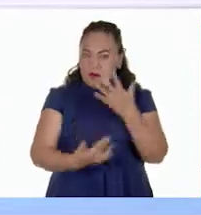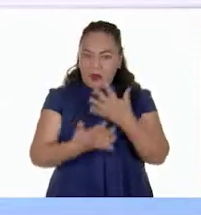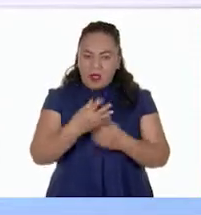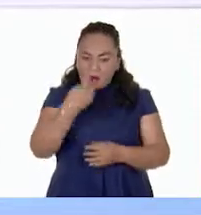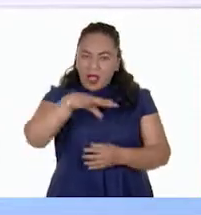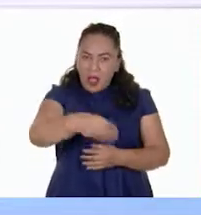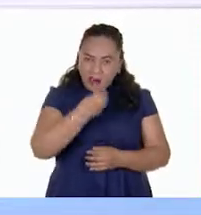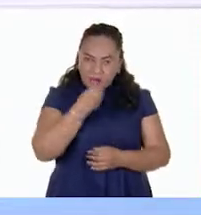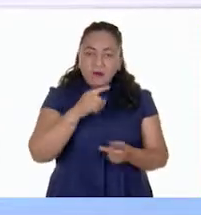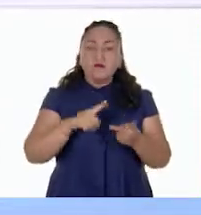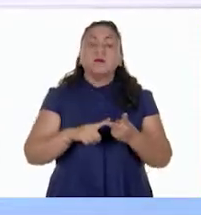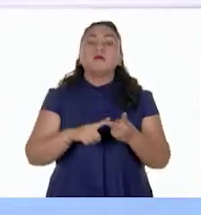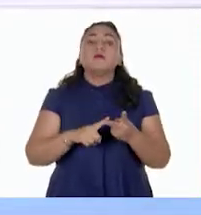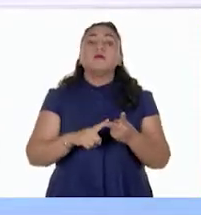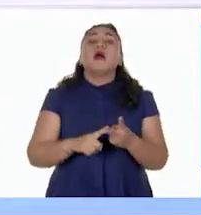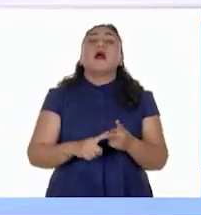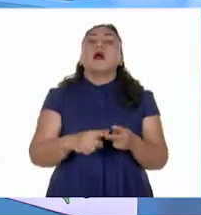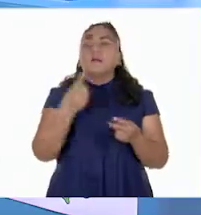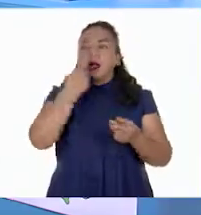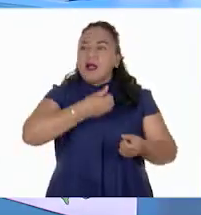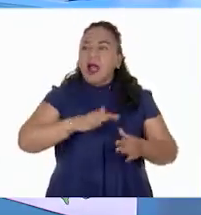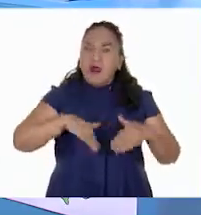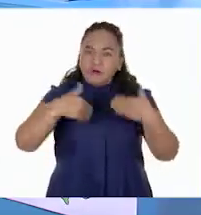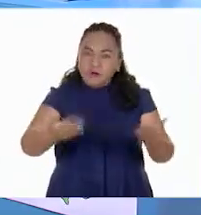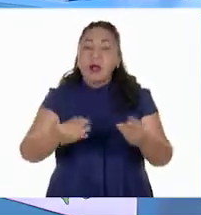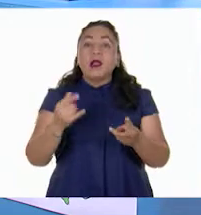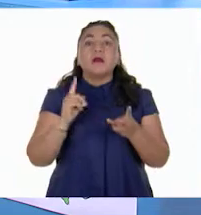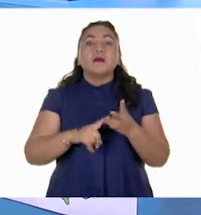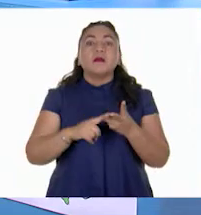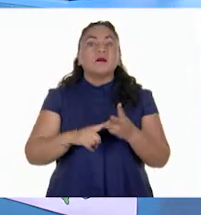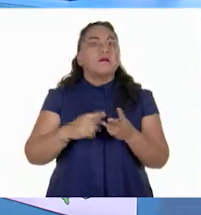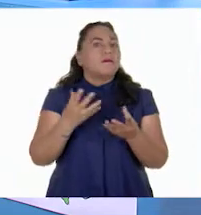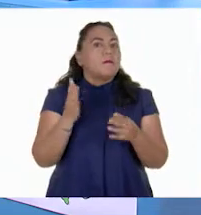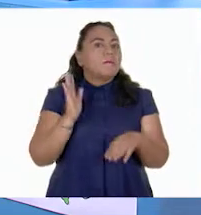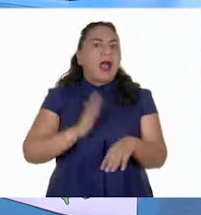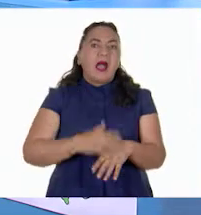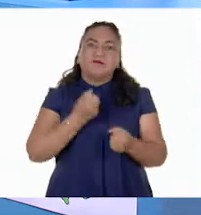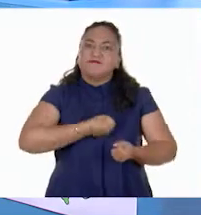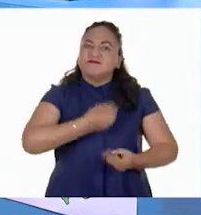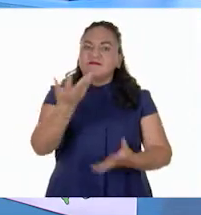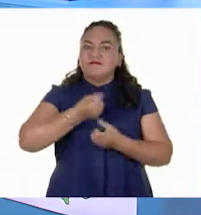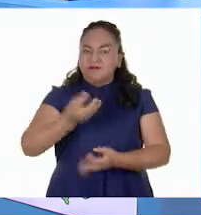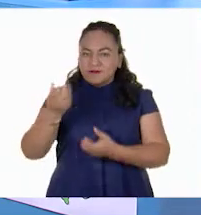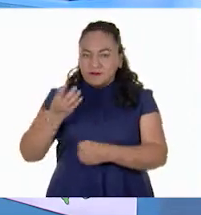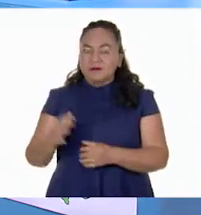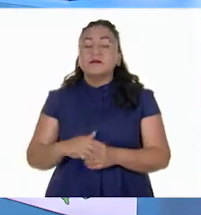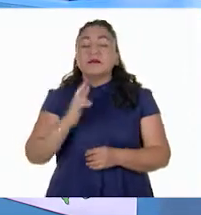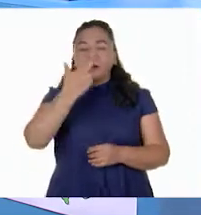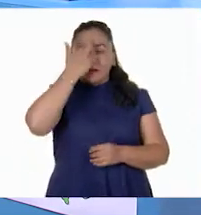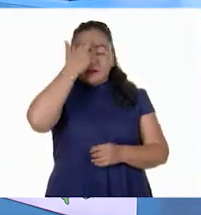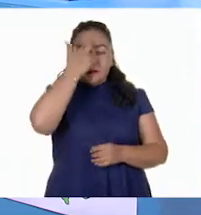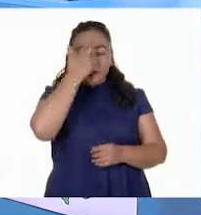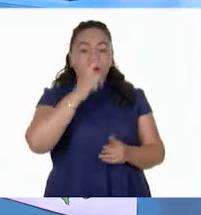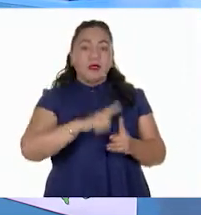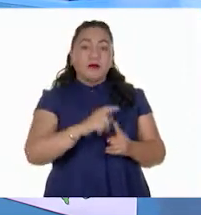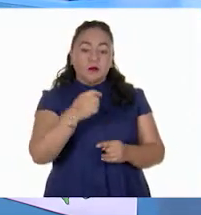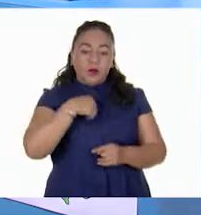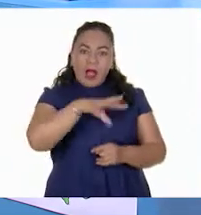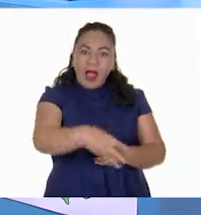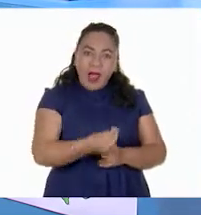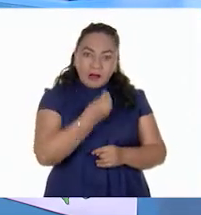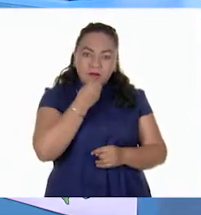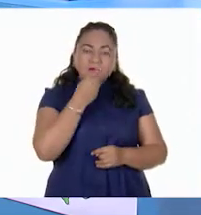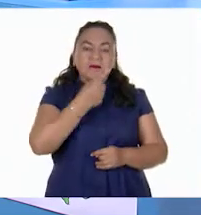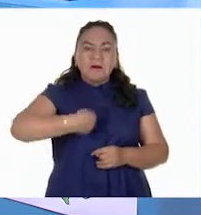extensiva e intensiva. Muy bien, Ale. Recordemos que la de autoconsumo es la que se practica